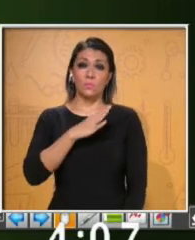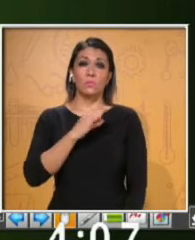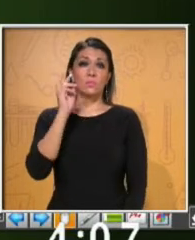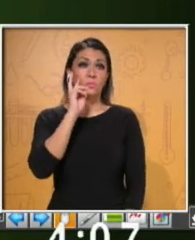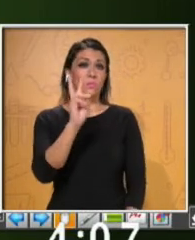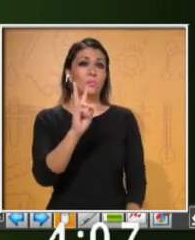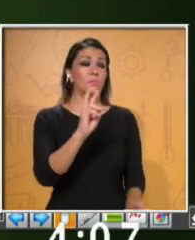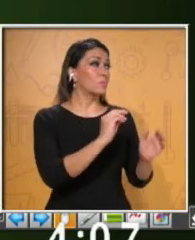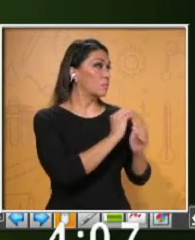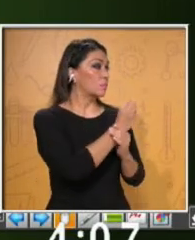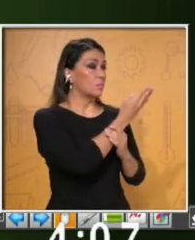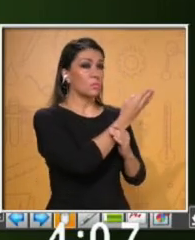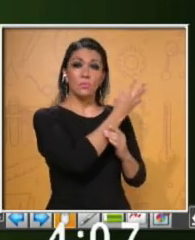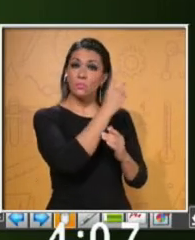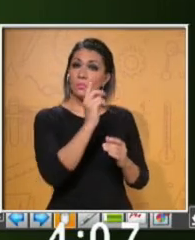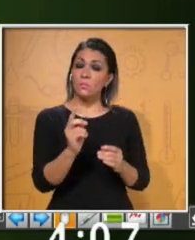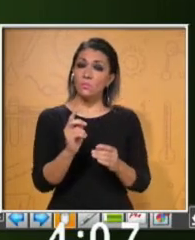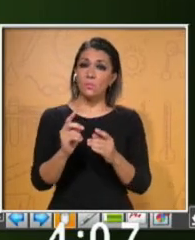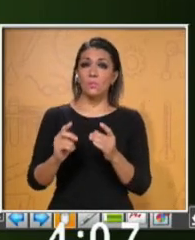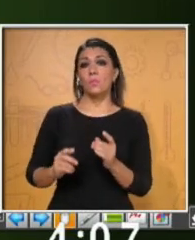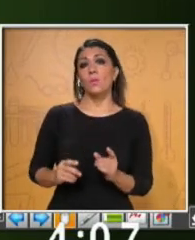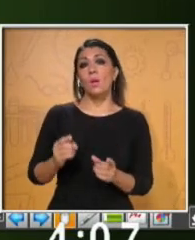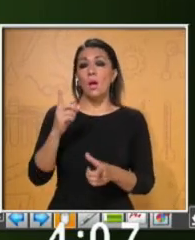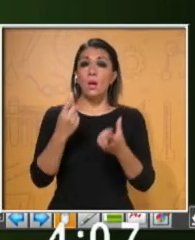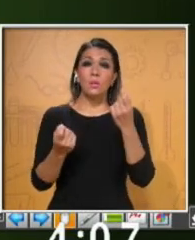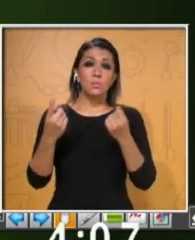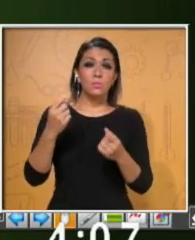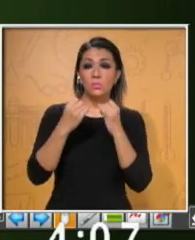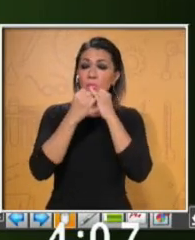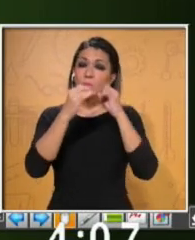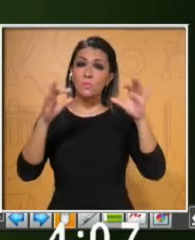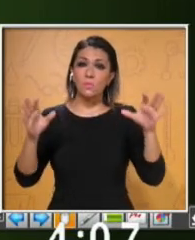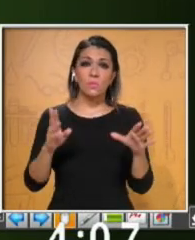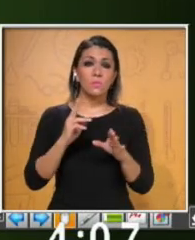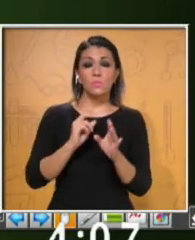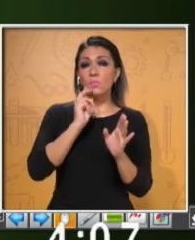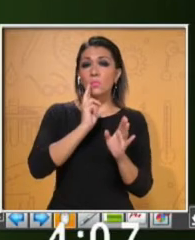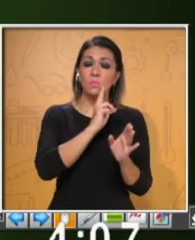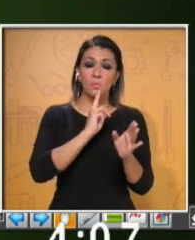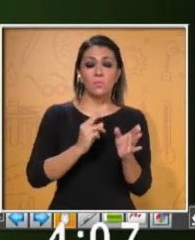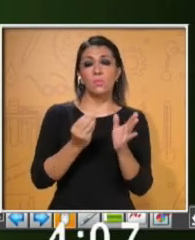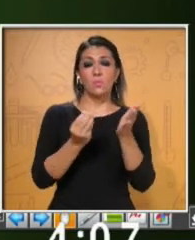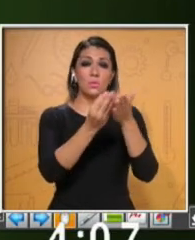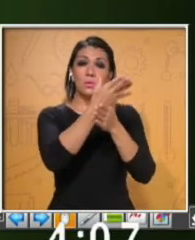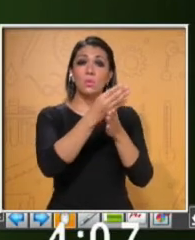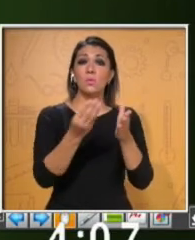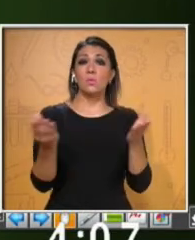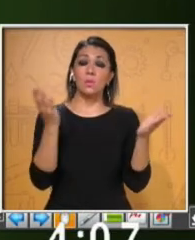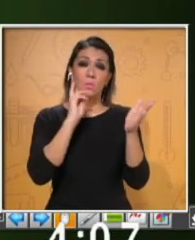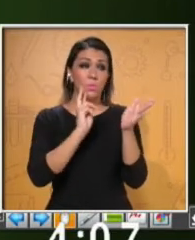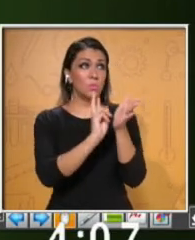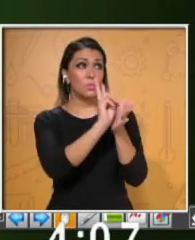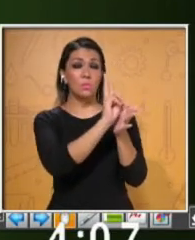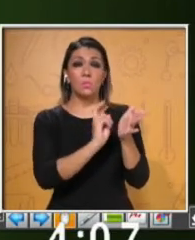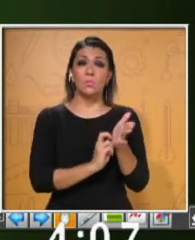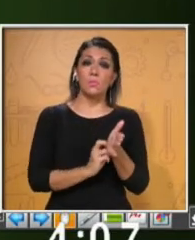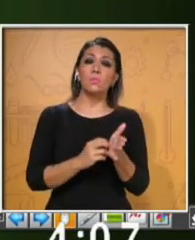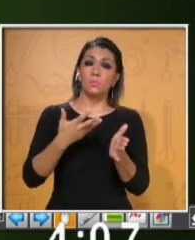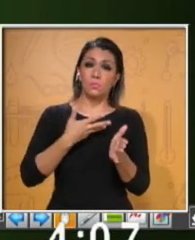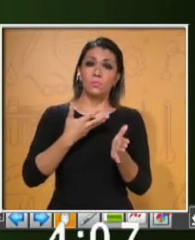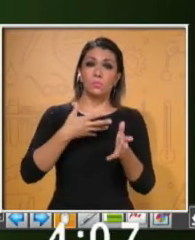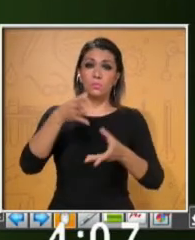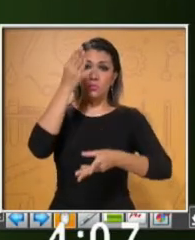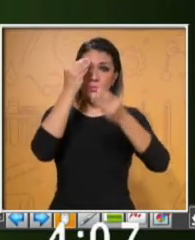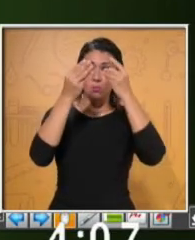ver en la pantalla artículos o cosas relacionadas con la presentación oral y esto es lo que básicamente ya tenemos como